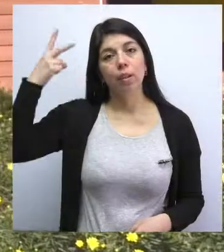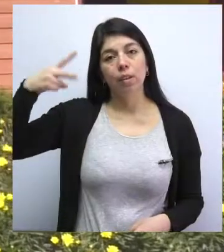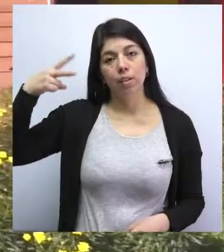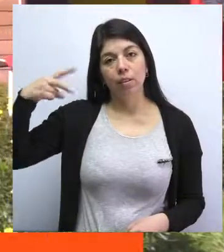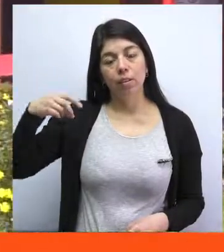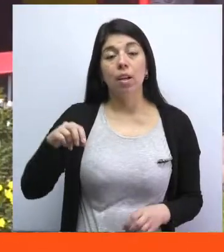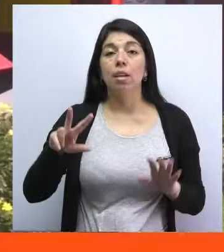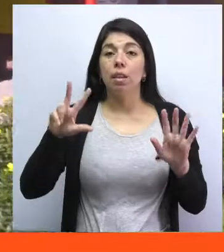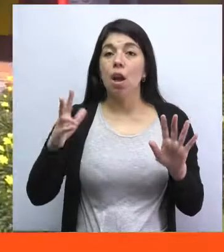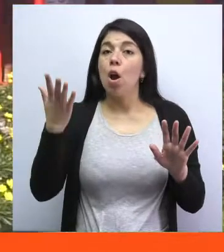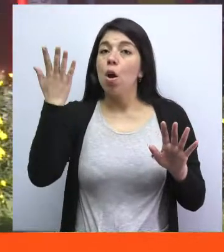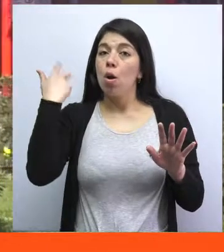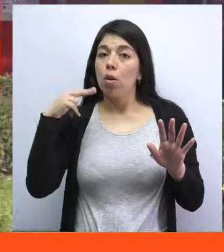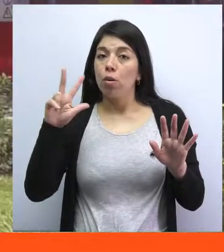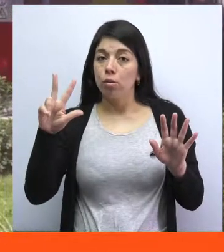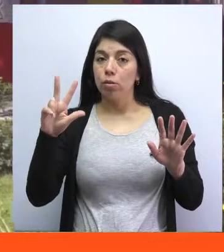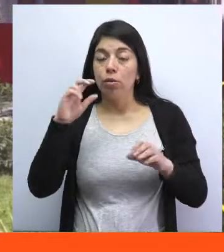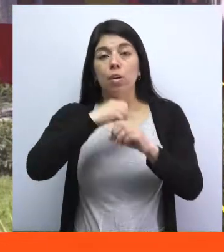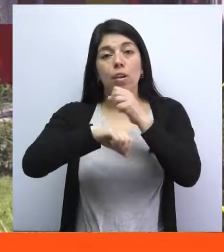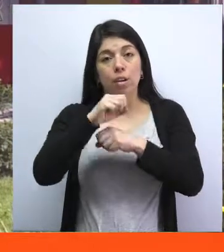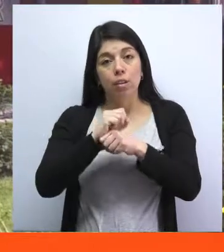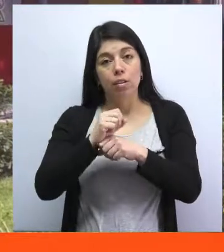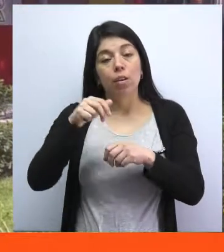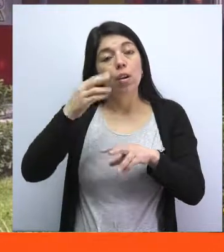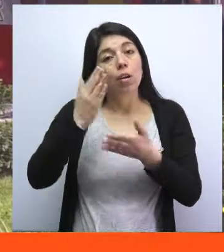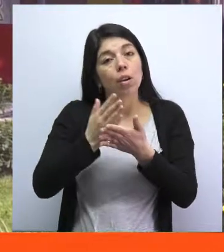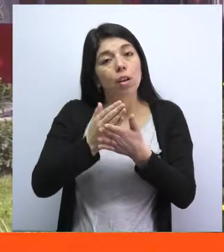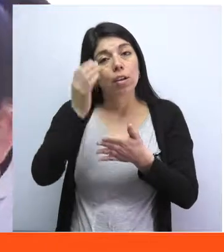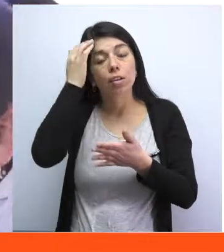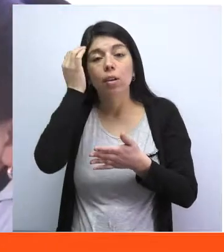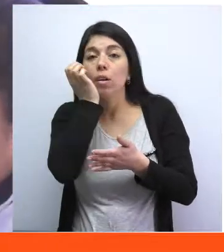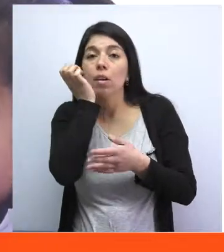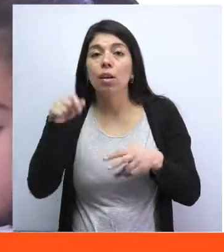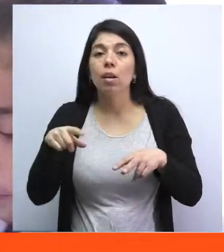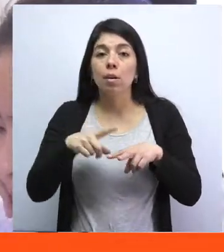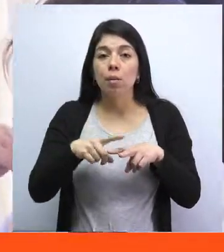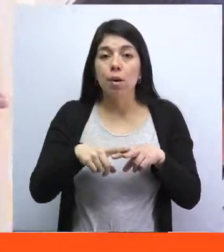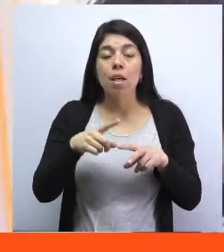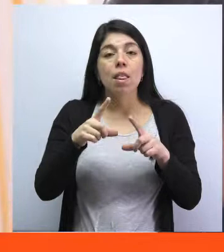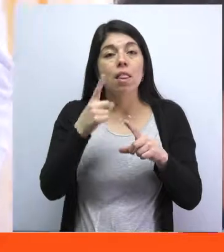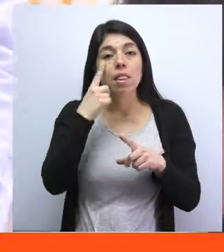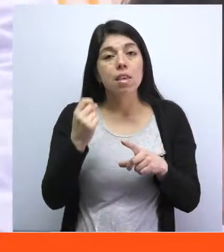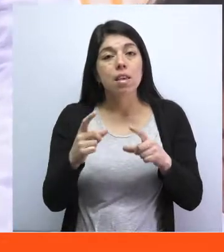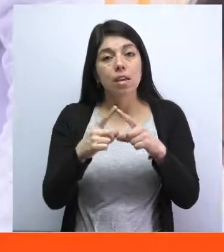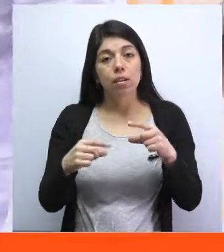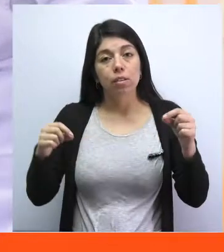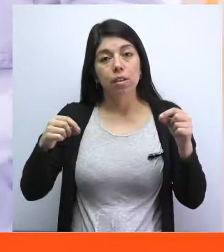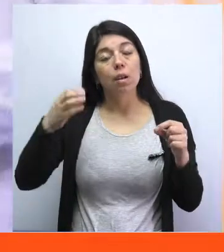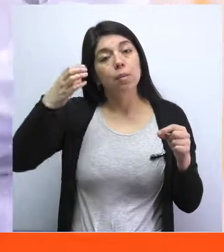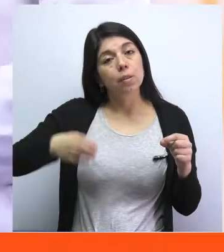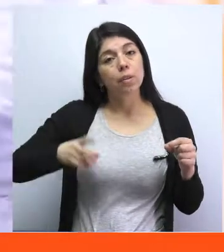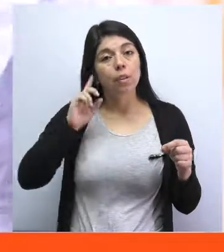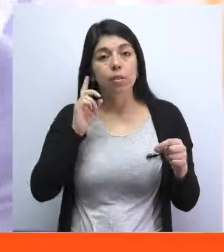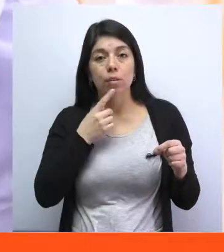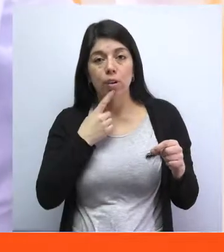Hace ya 8 años que el Colegio Cristóbal Colón de Hualpén conmemora el Día Nacional de las Personas Sordas y esto debido a que han ido